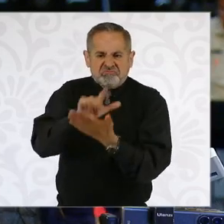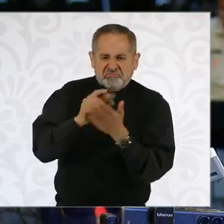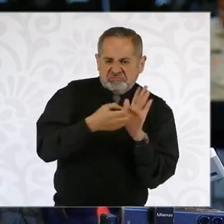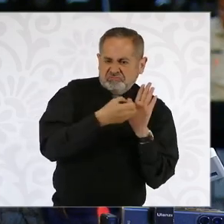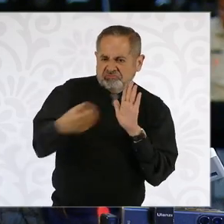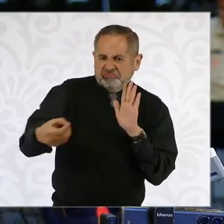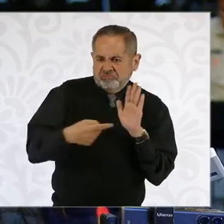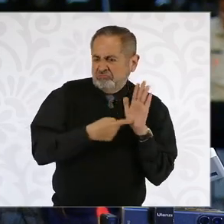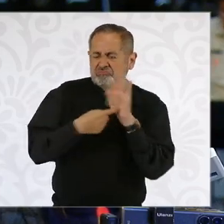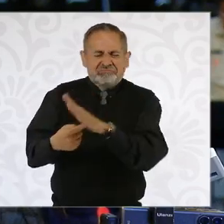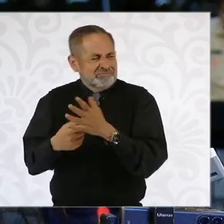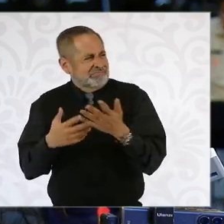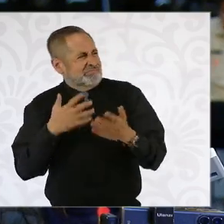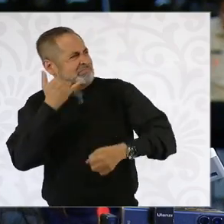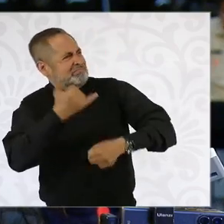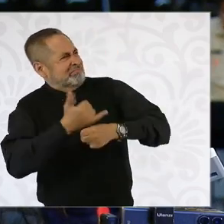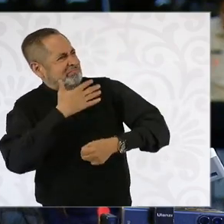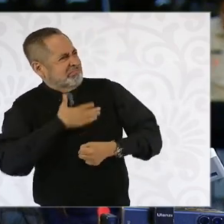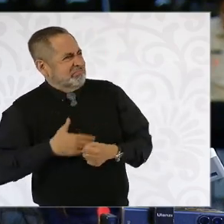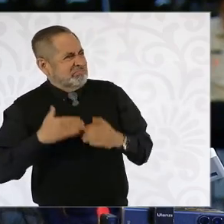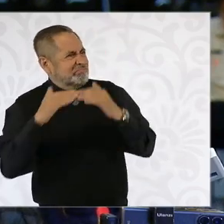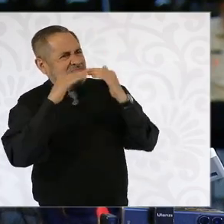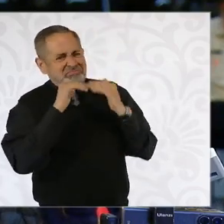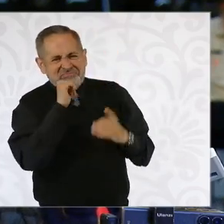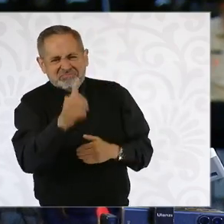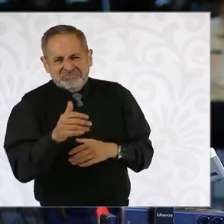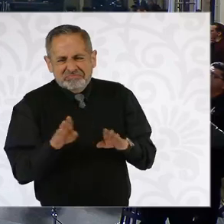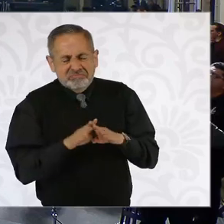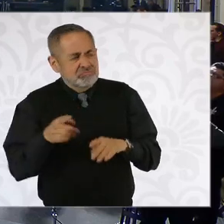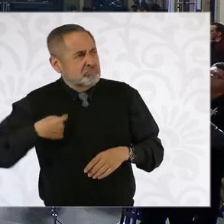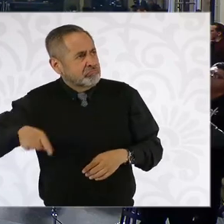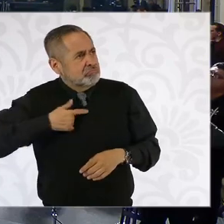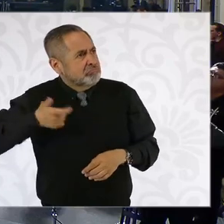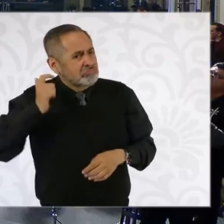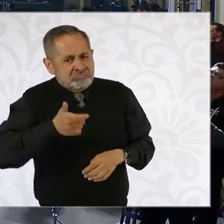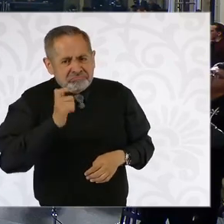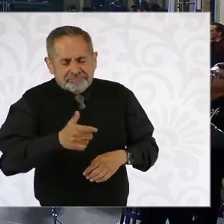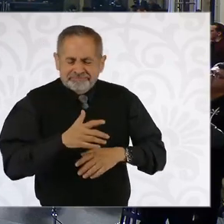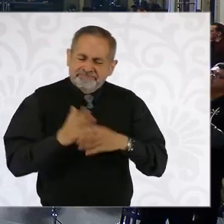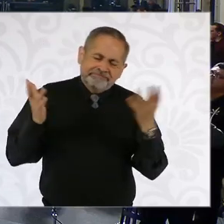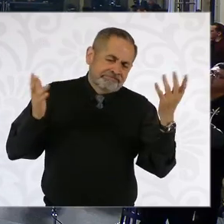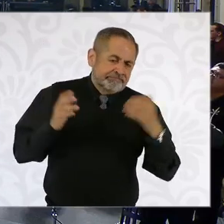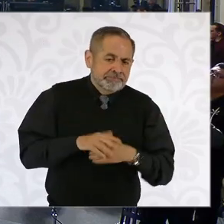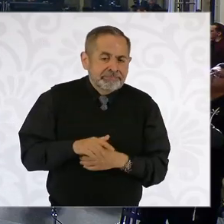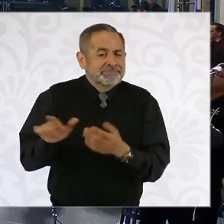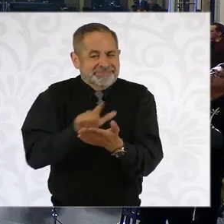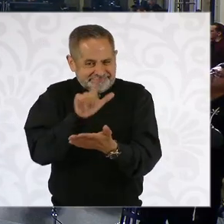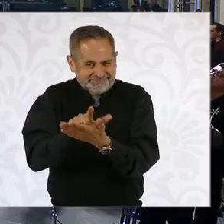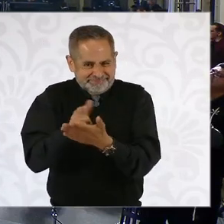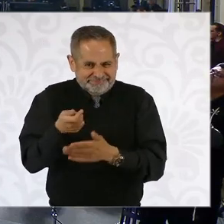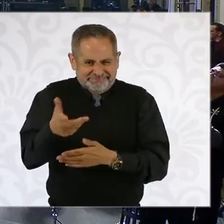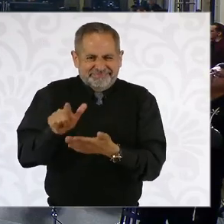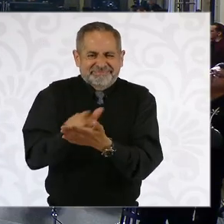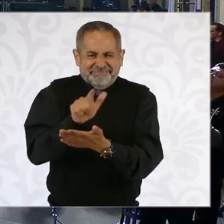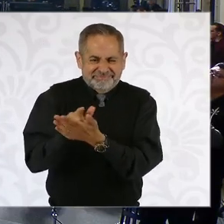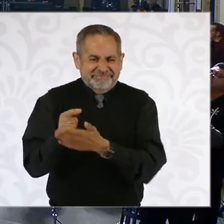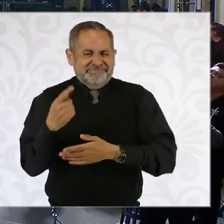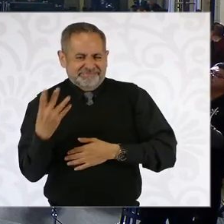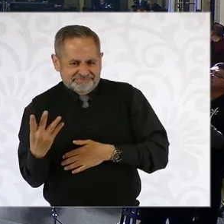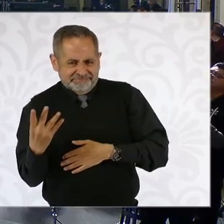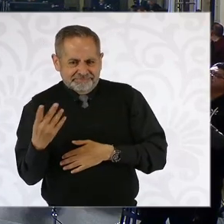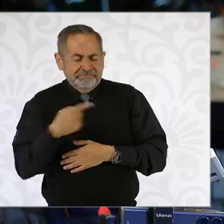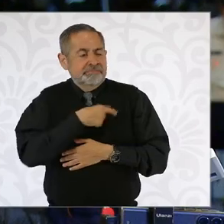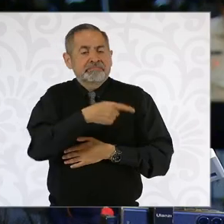injusta, antidemocrática, nos impusieron un modelo de cuotas. La ley cuatro, así llamada, que la